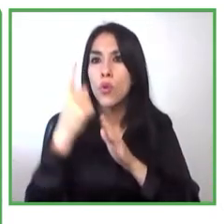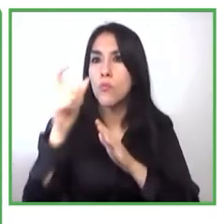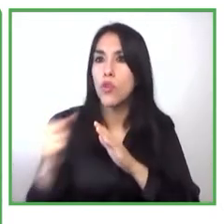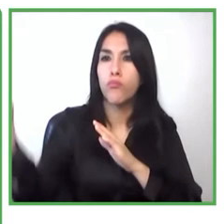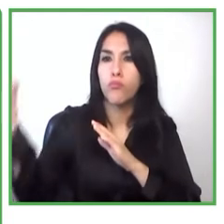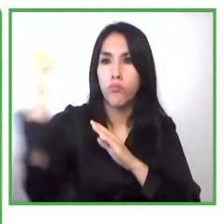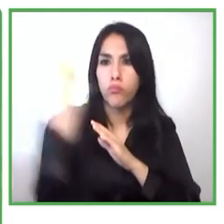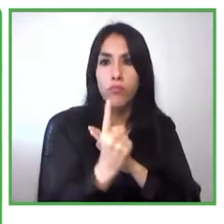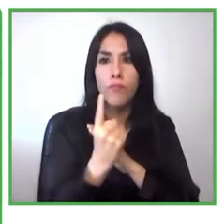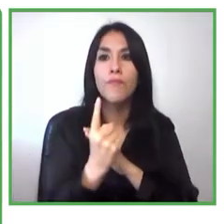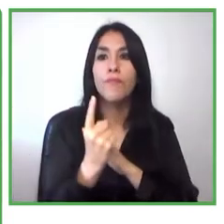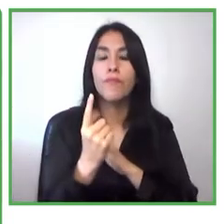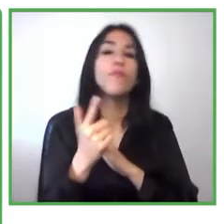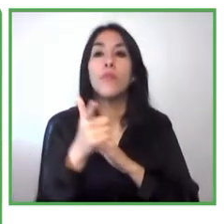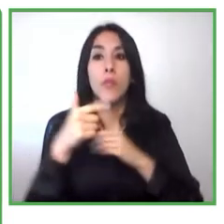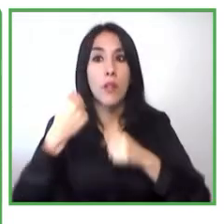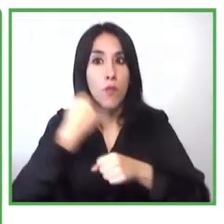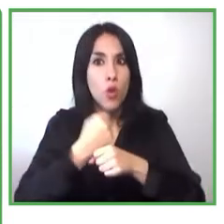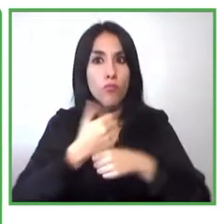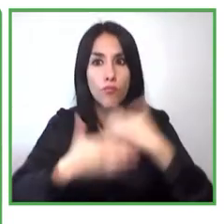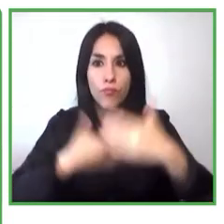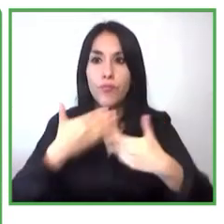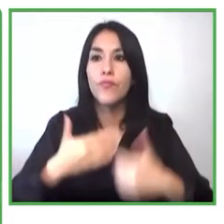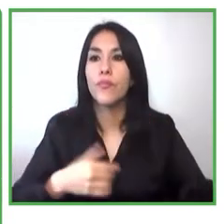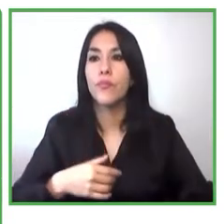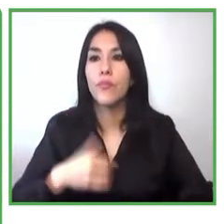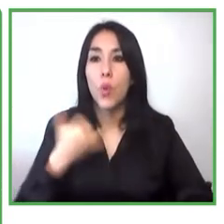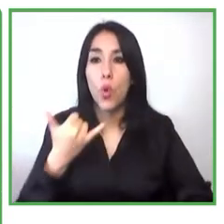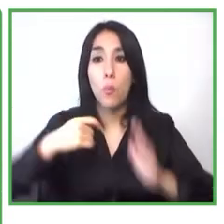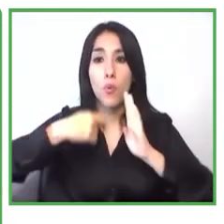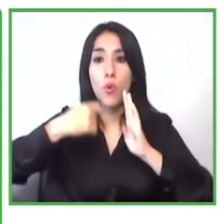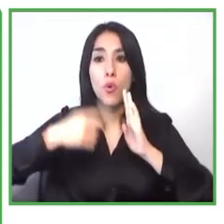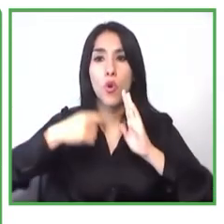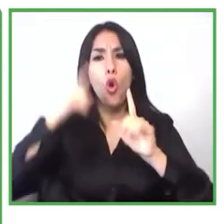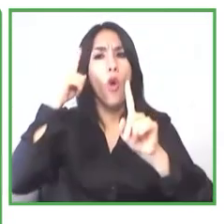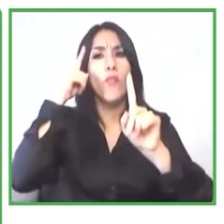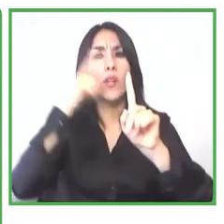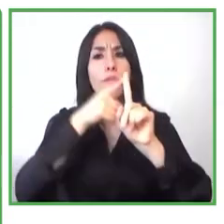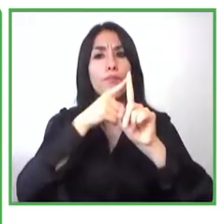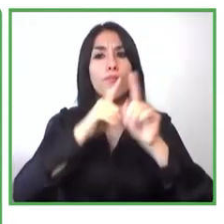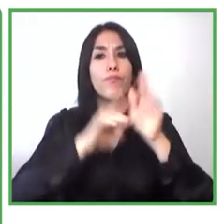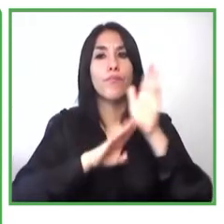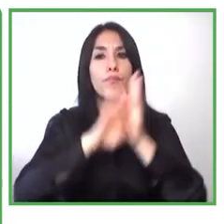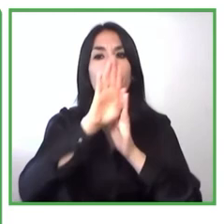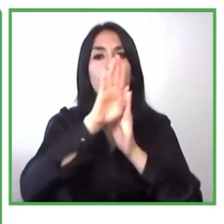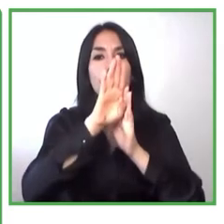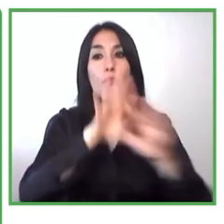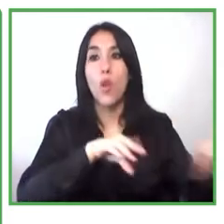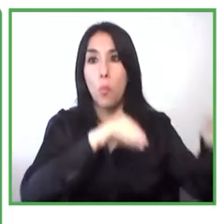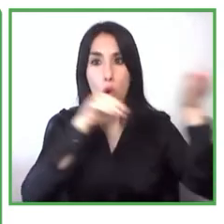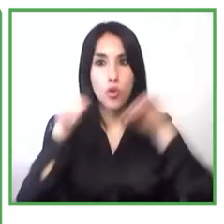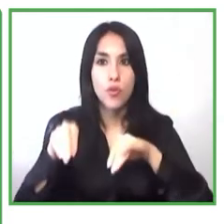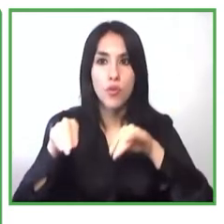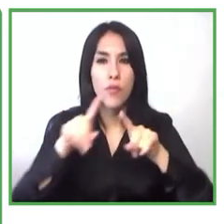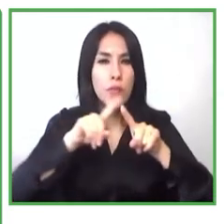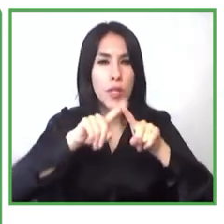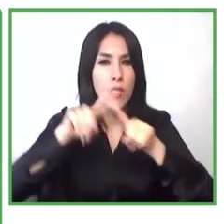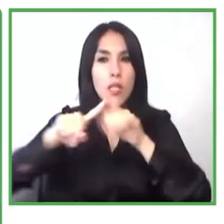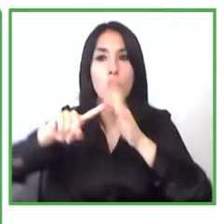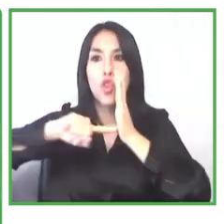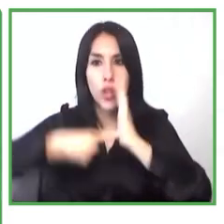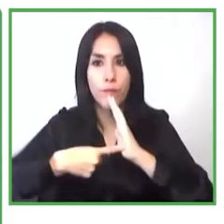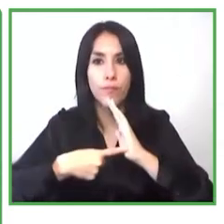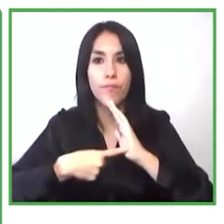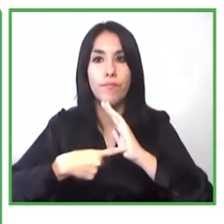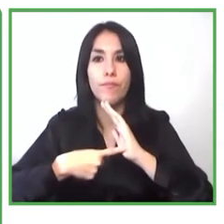diseñar desarrollar y transferir distintas herramientas de carácter innovador que permitan mejorar la capacidad para